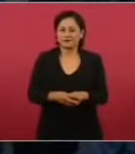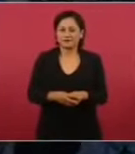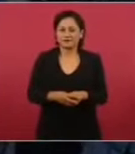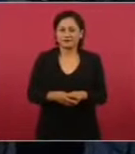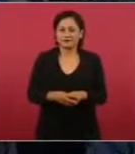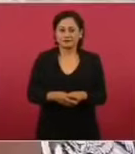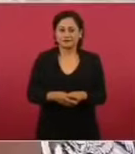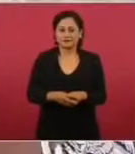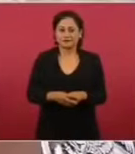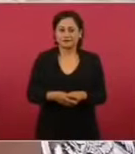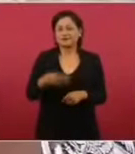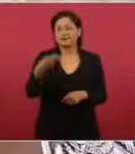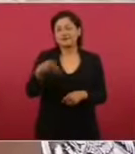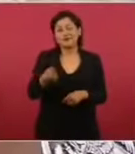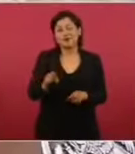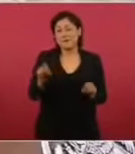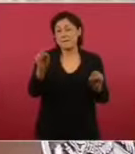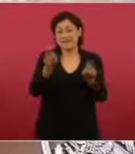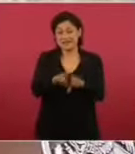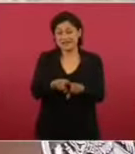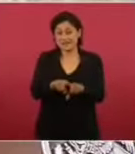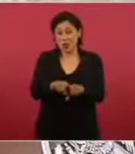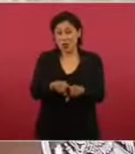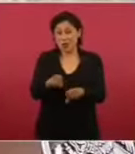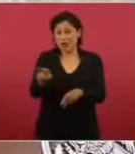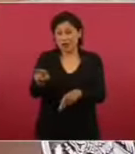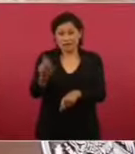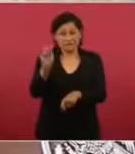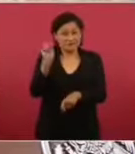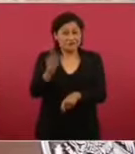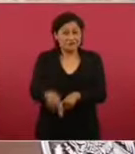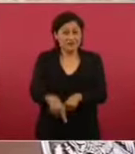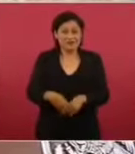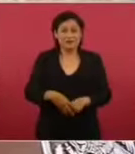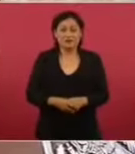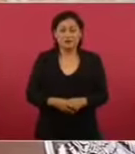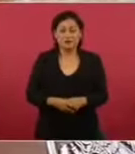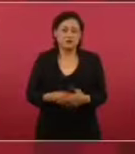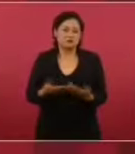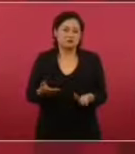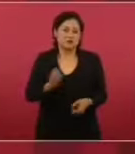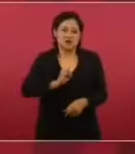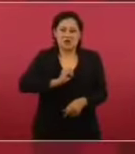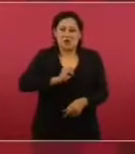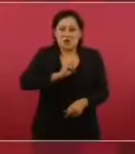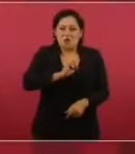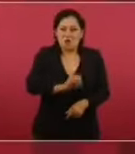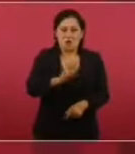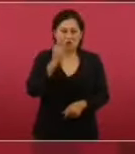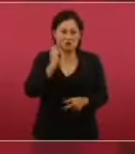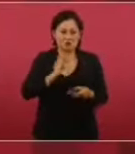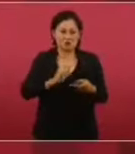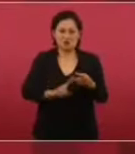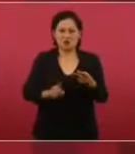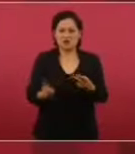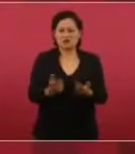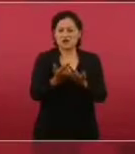Pero eso es lo mismo, es el racismo, el clasismo